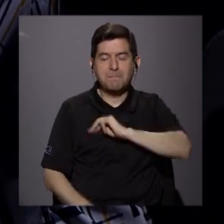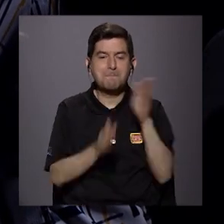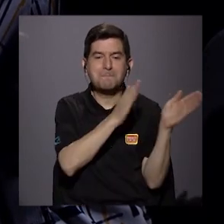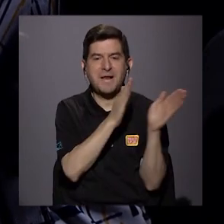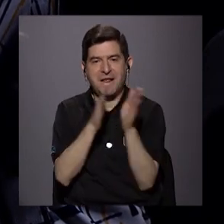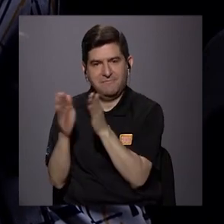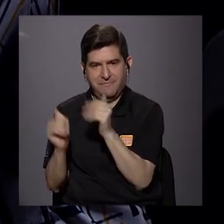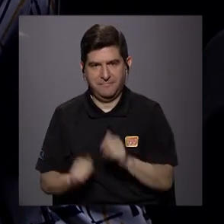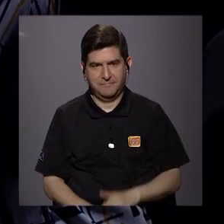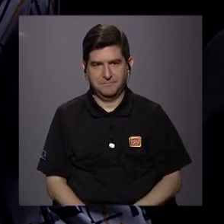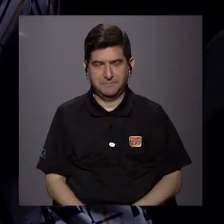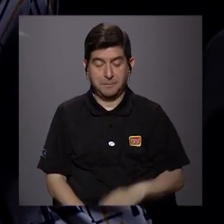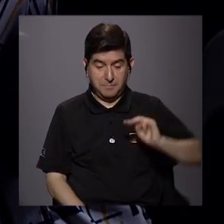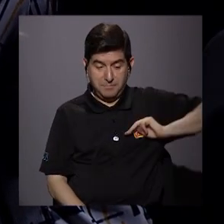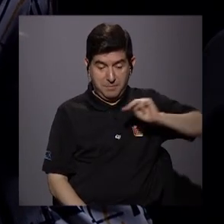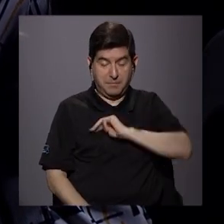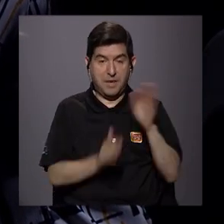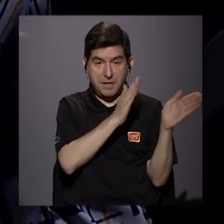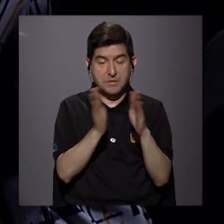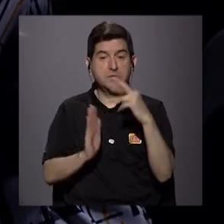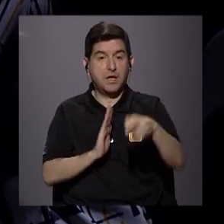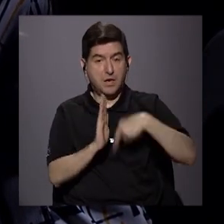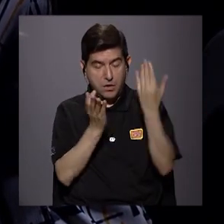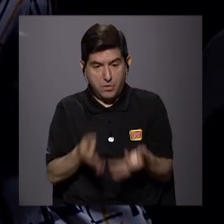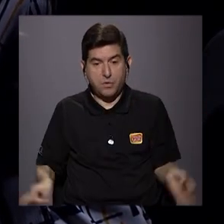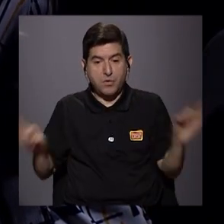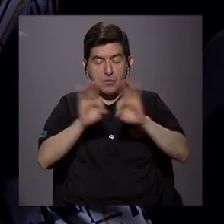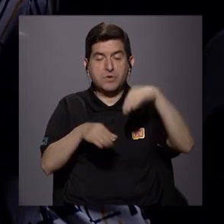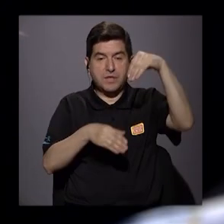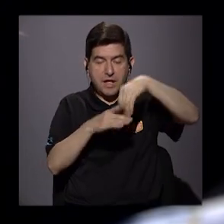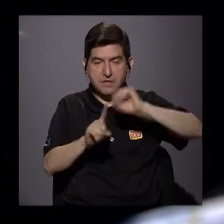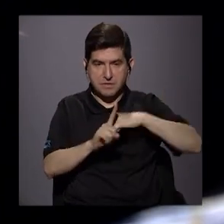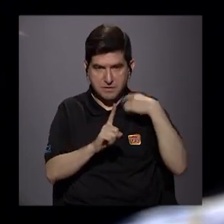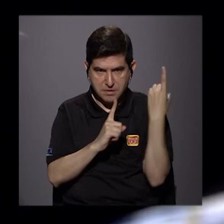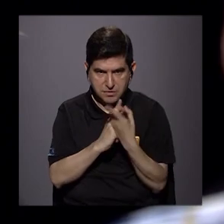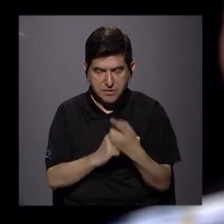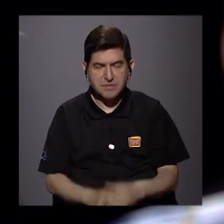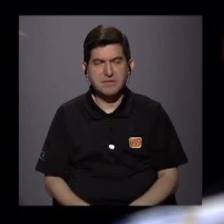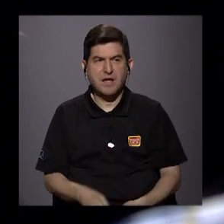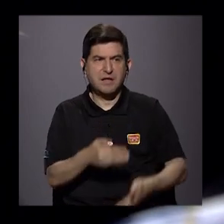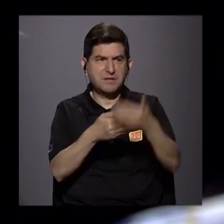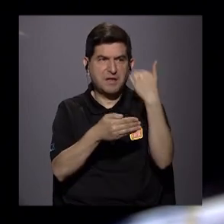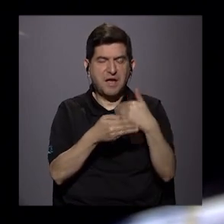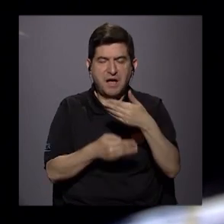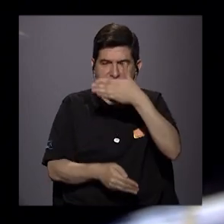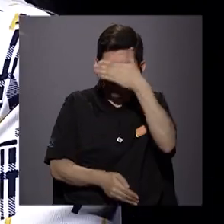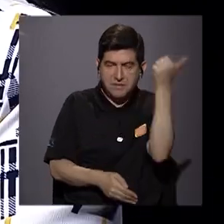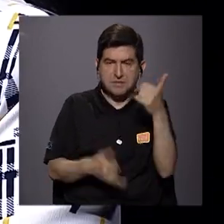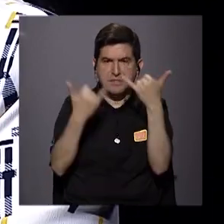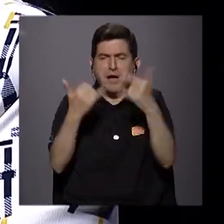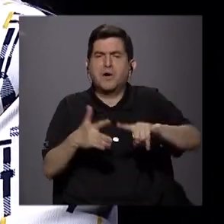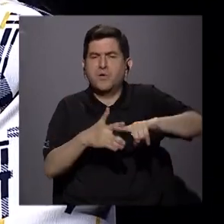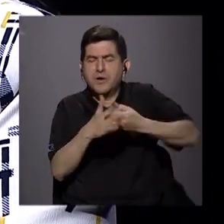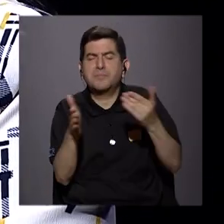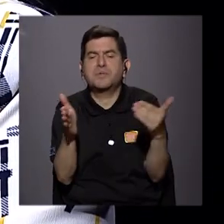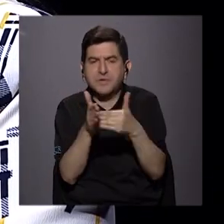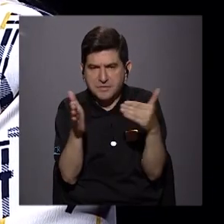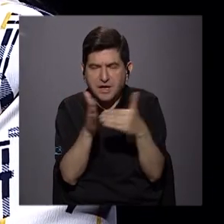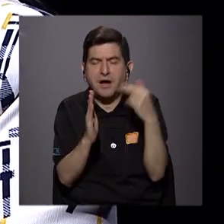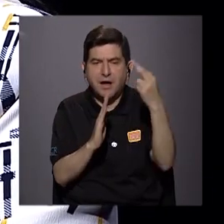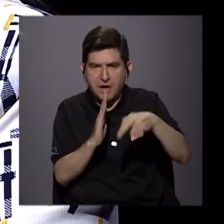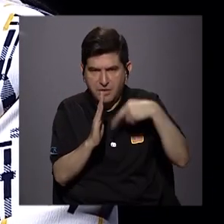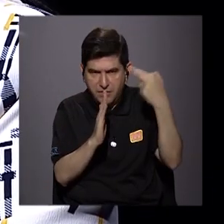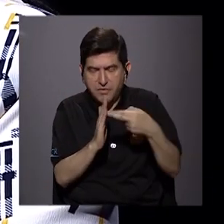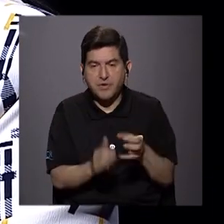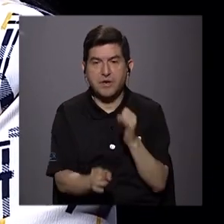Planificación. El Ministerio de Planificación tiene un rol importante en la sociedad que lo había perdido. Yo creo que ahora empezará a recuperar ese